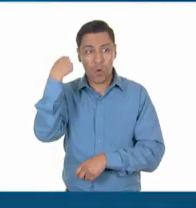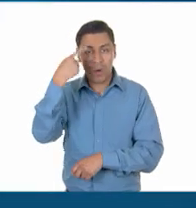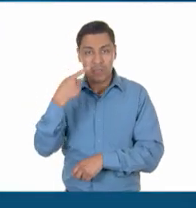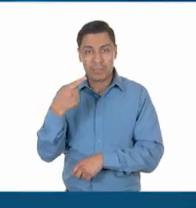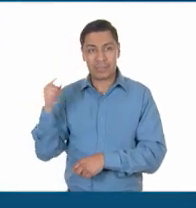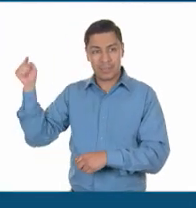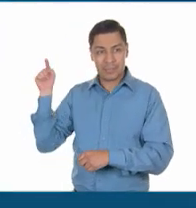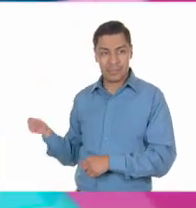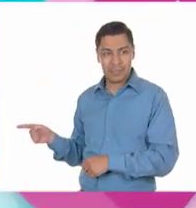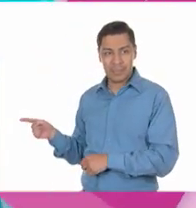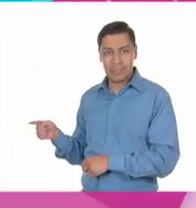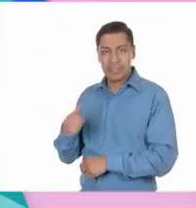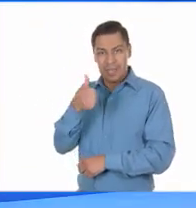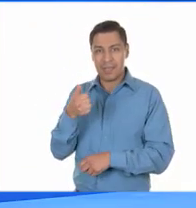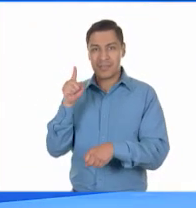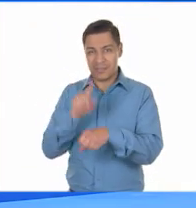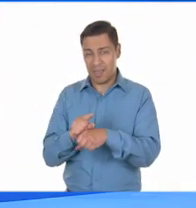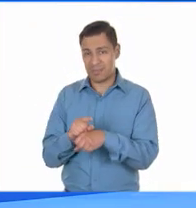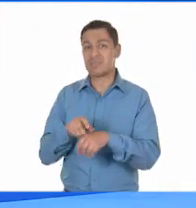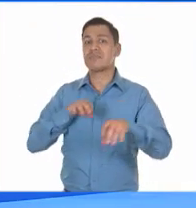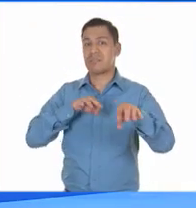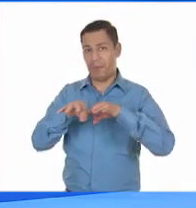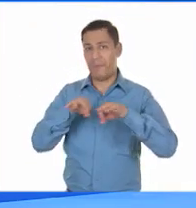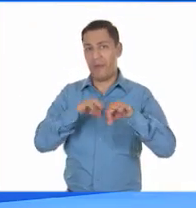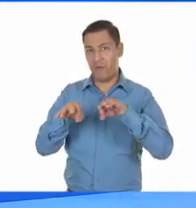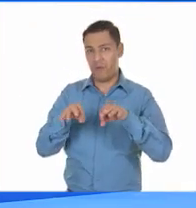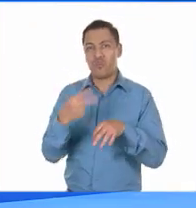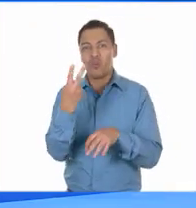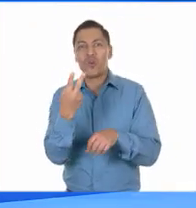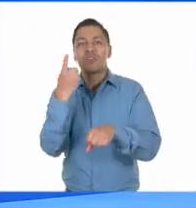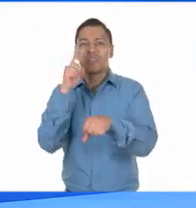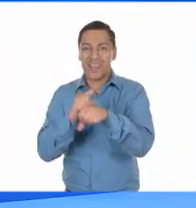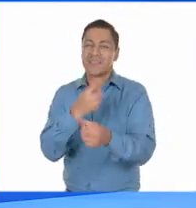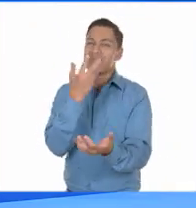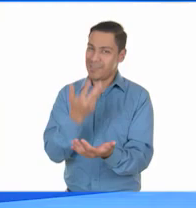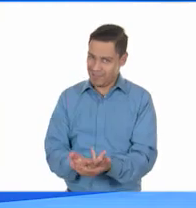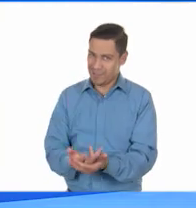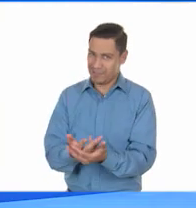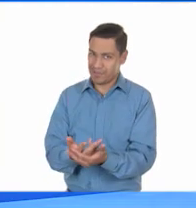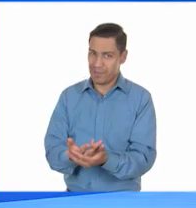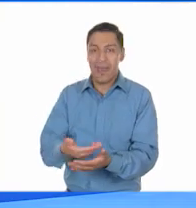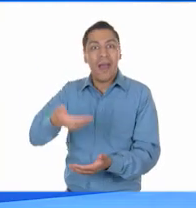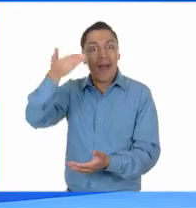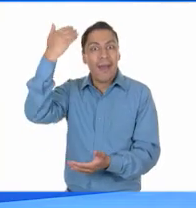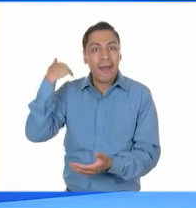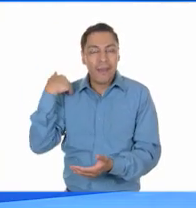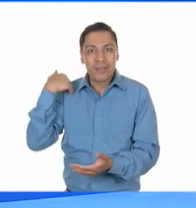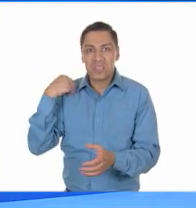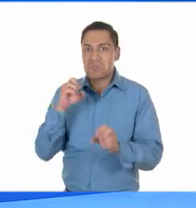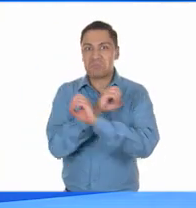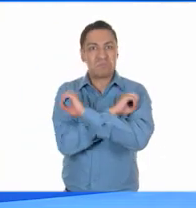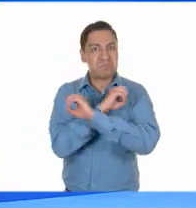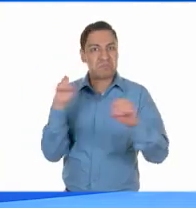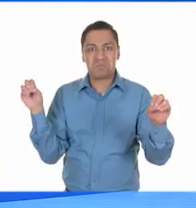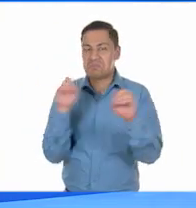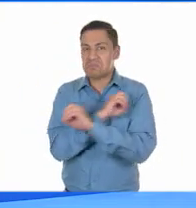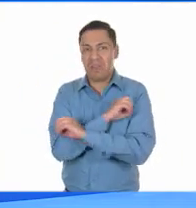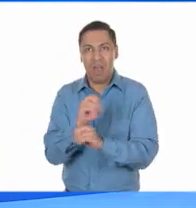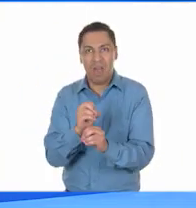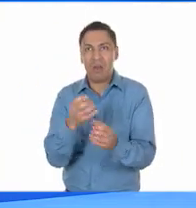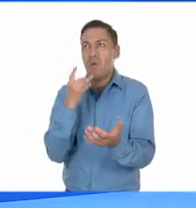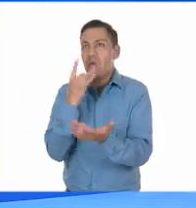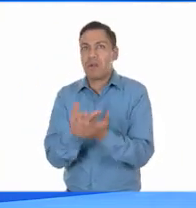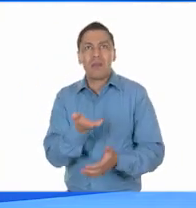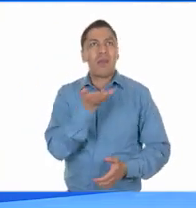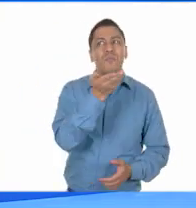con un día de descanso. Eso es muy importante, porque antes todas estas eran solamente demandas sociales, o